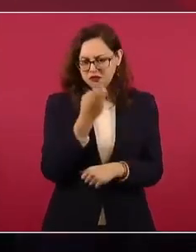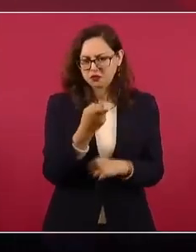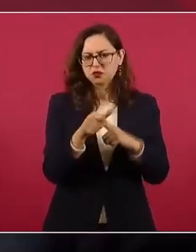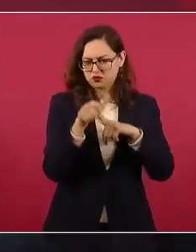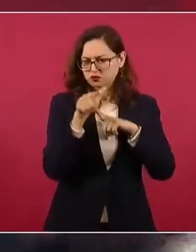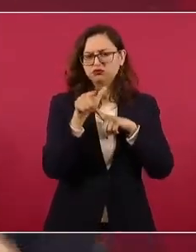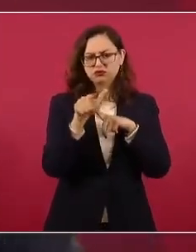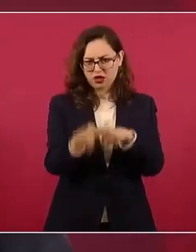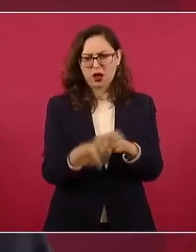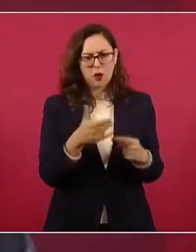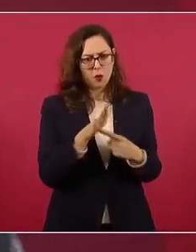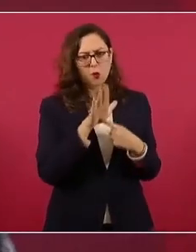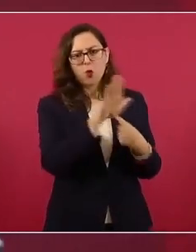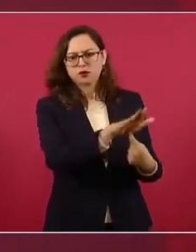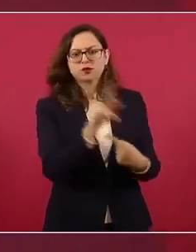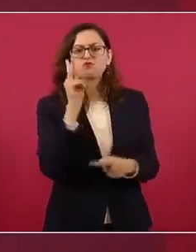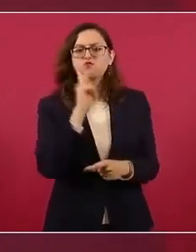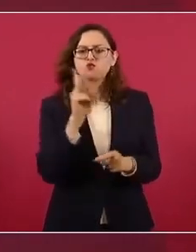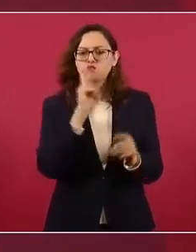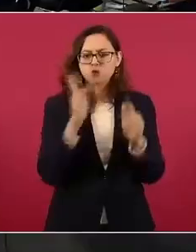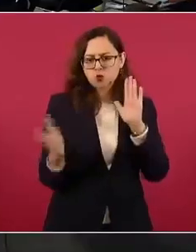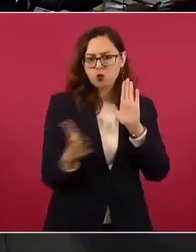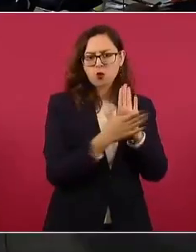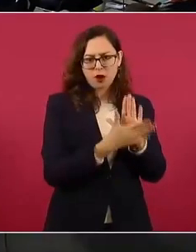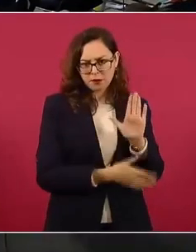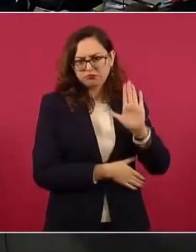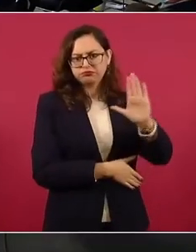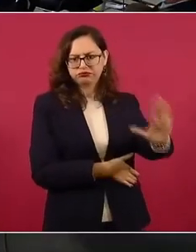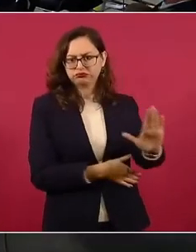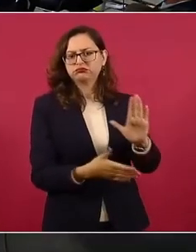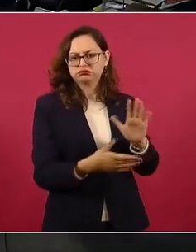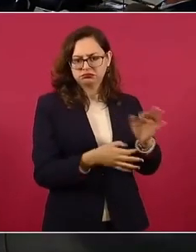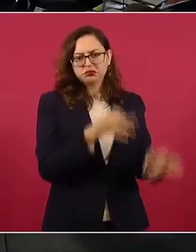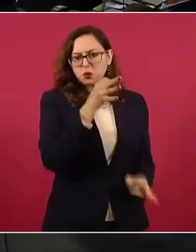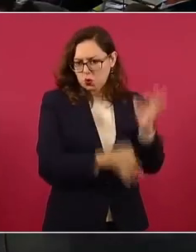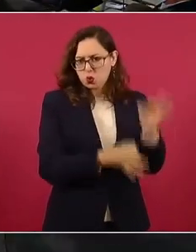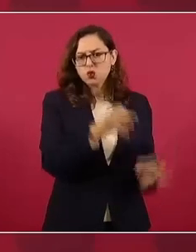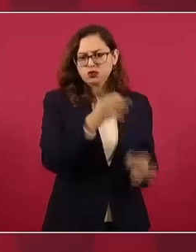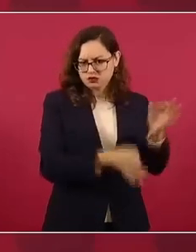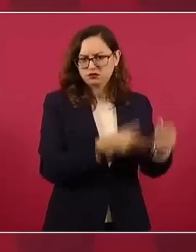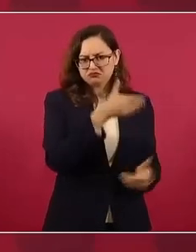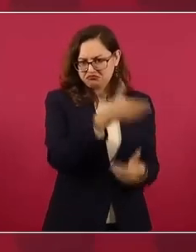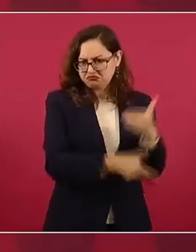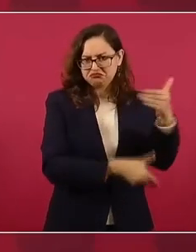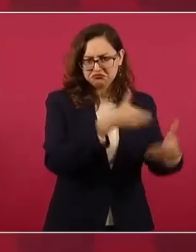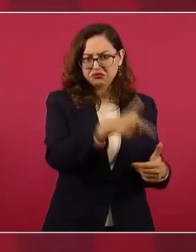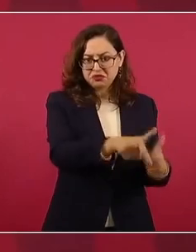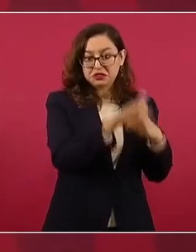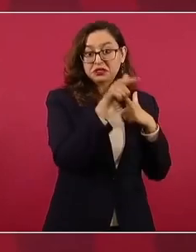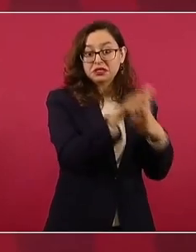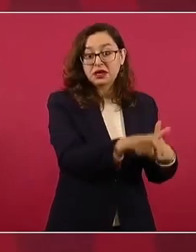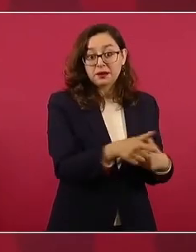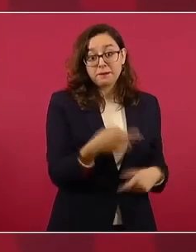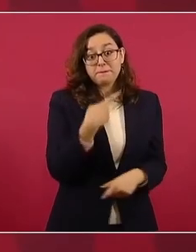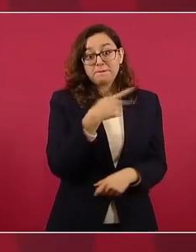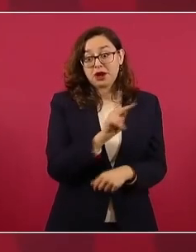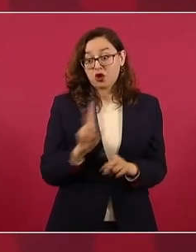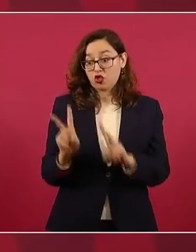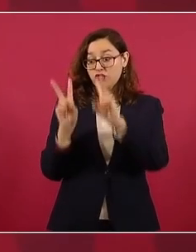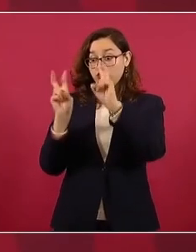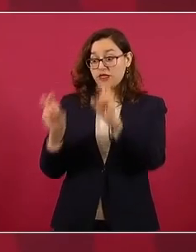eso se continúa, pero además por ser un asunto de seguridad nacional